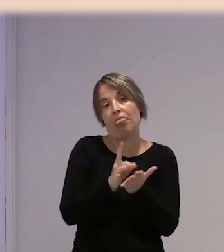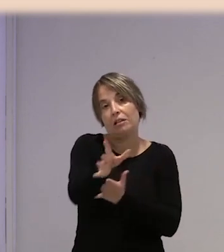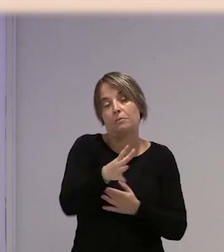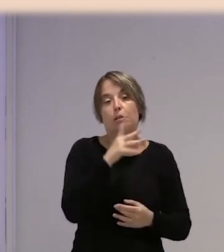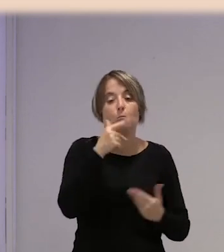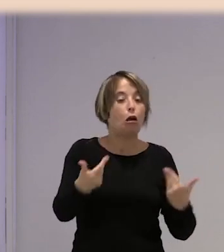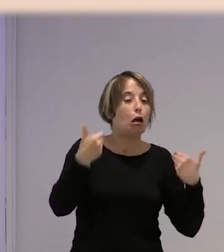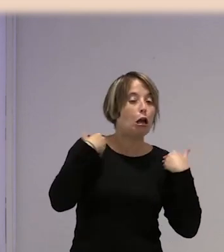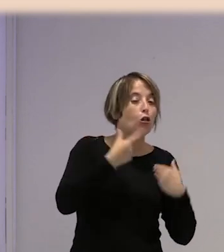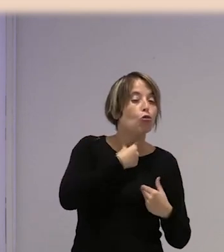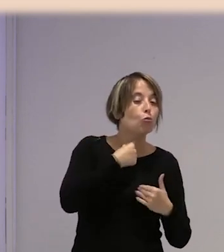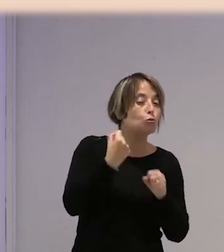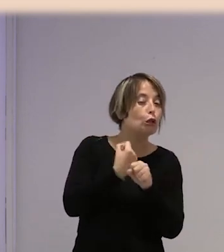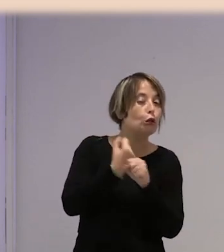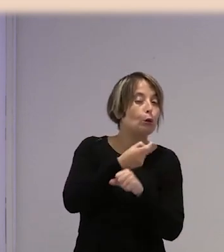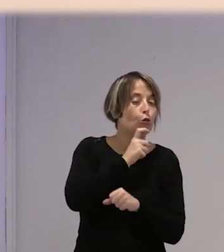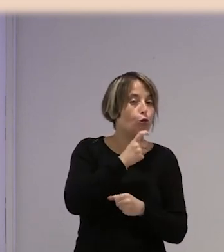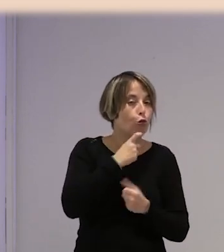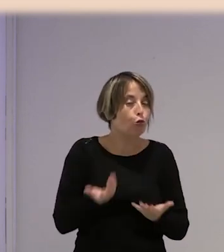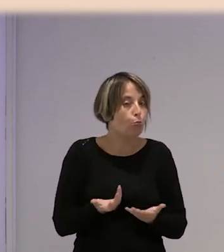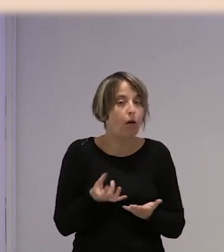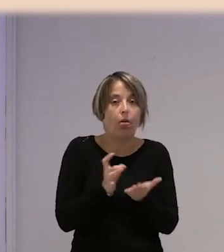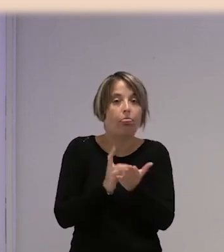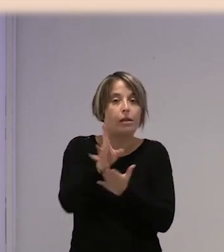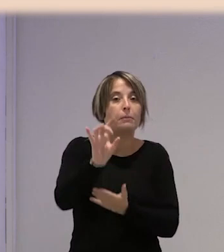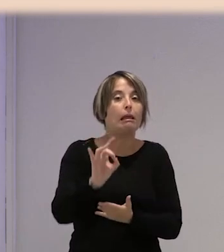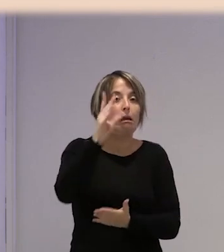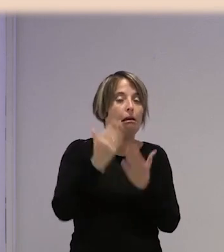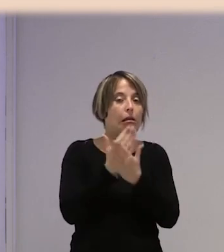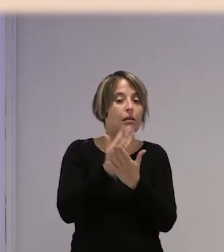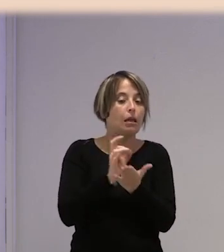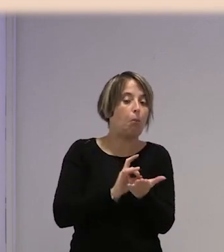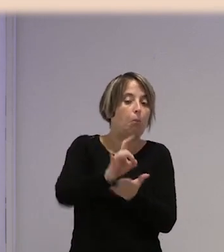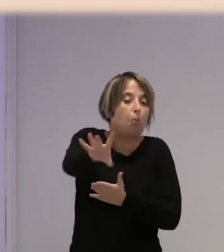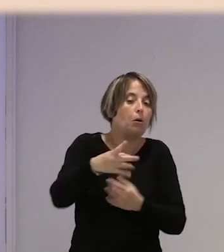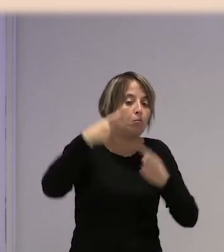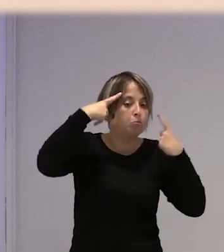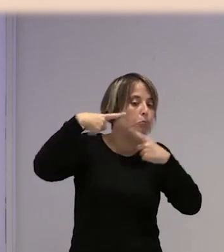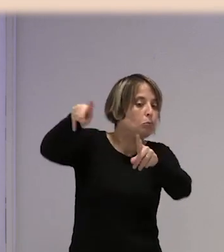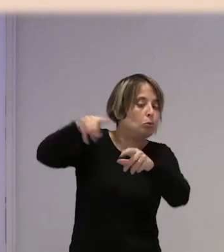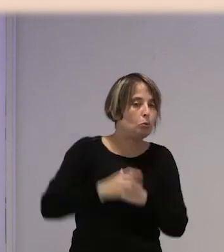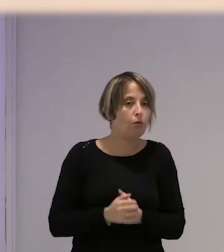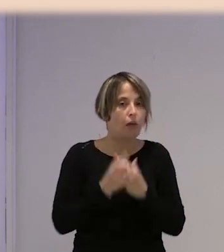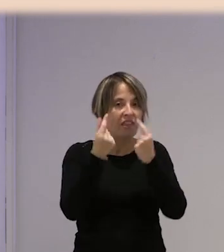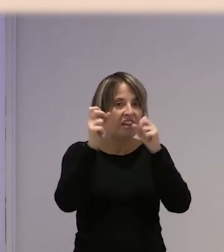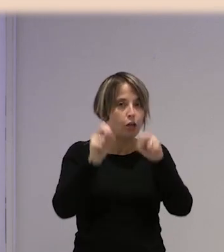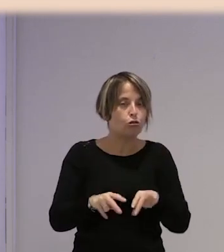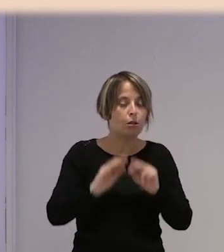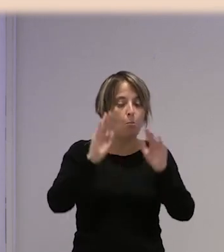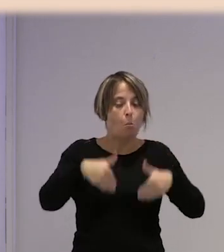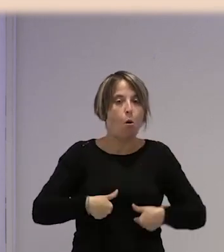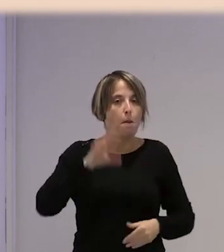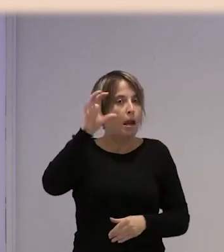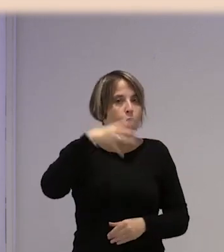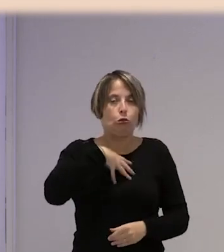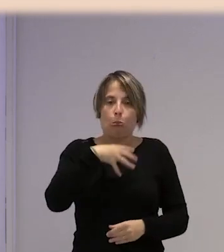encargado no le gusta cómo trabaja, pues, la despide los 15 días, la echa a la calle, que se busque la vida como pueda, sin dinero, sin poder volver a su país,